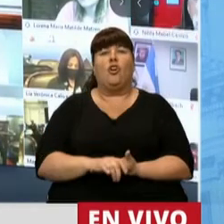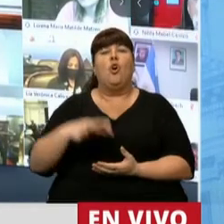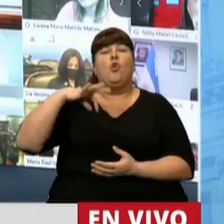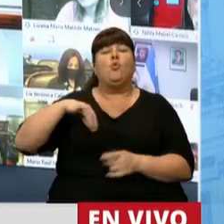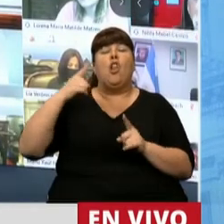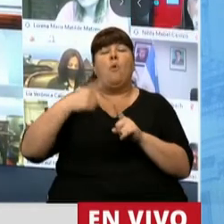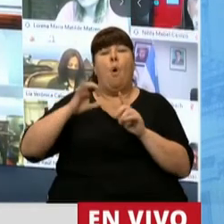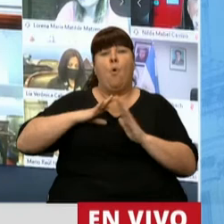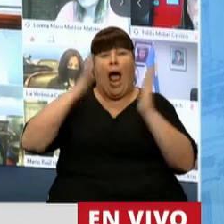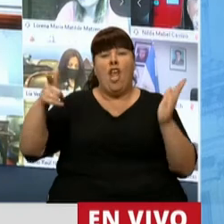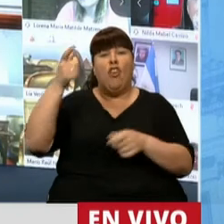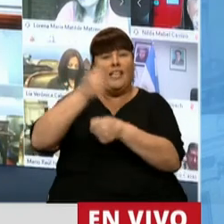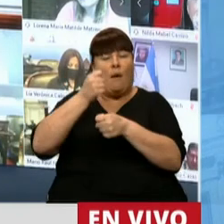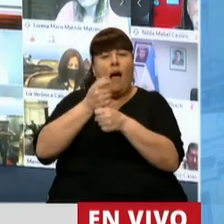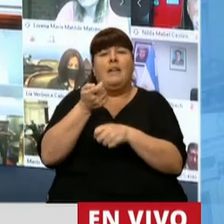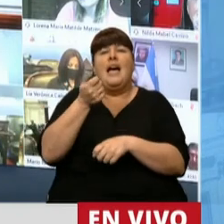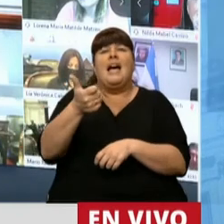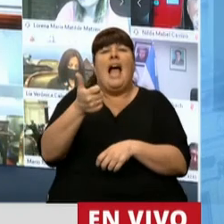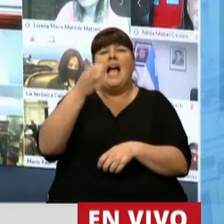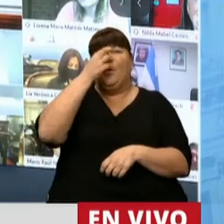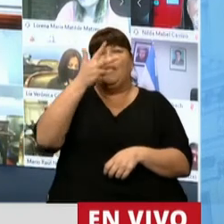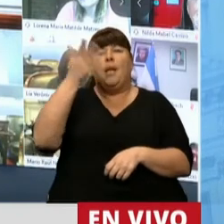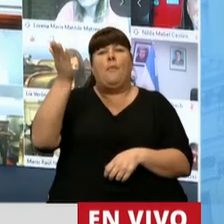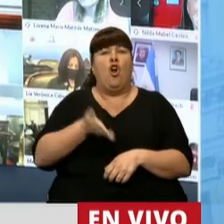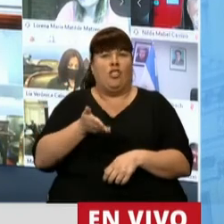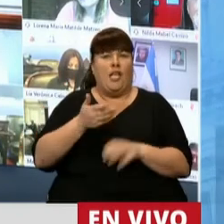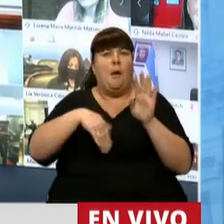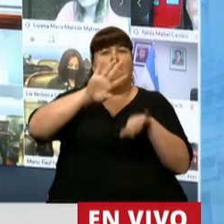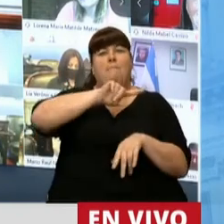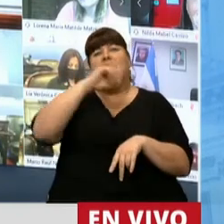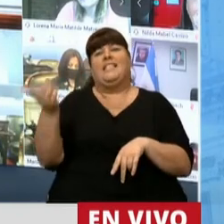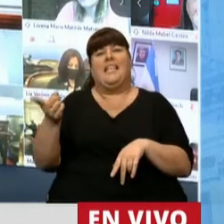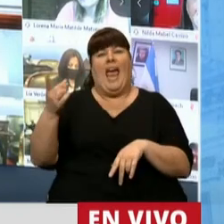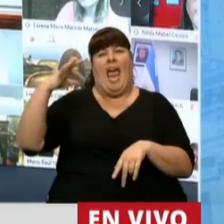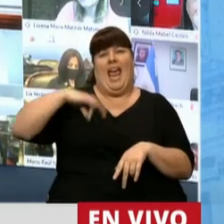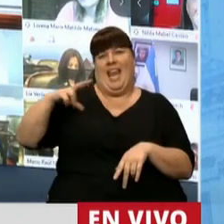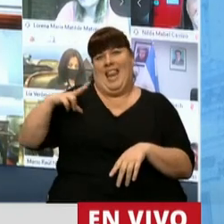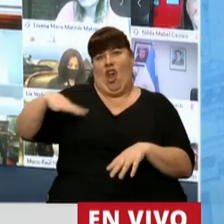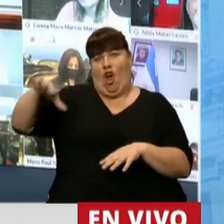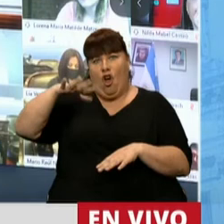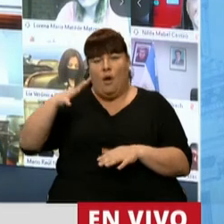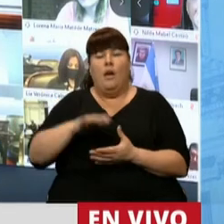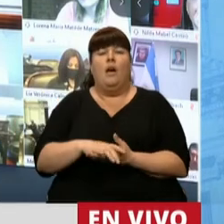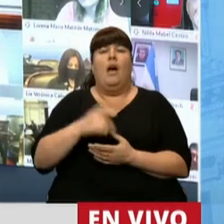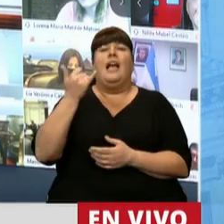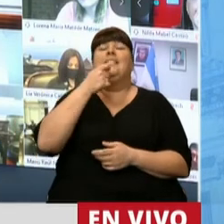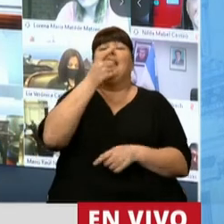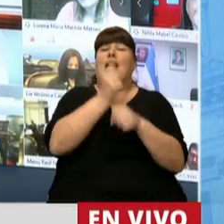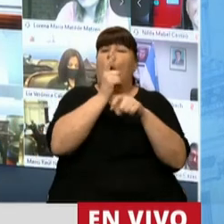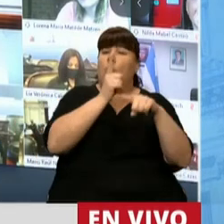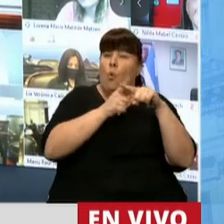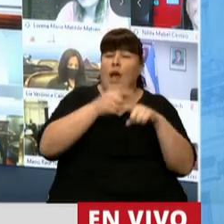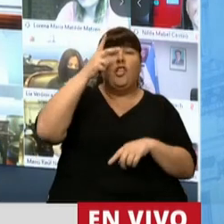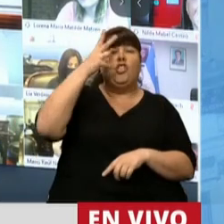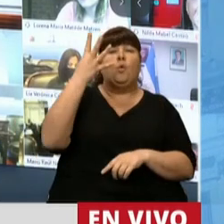anual de los trabajadores es casi un 23% superior a la salariada de promedio y en los cuentas propistas llega